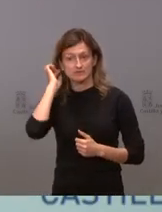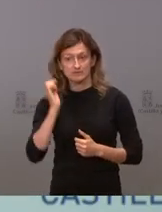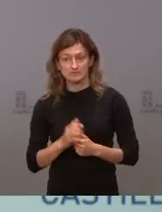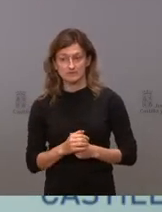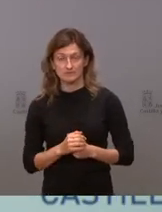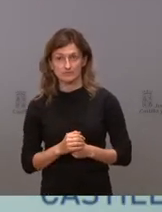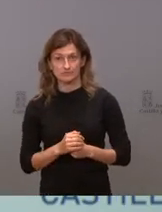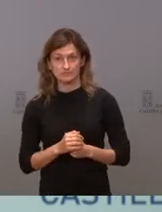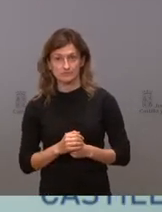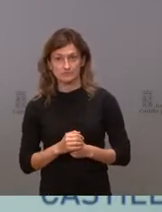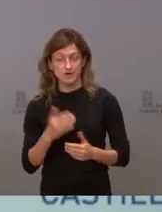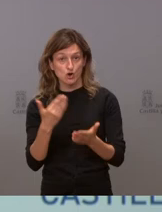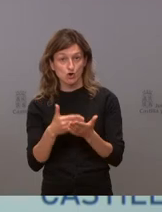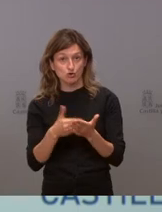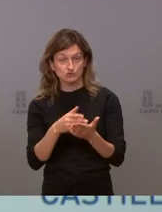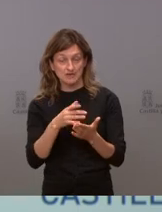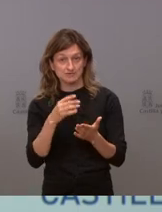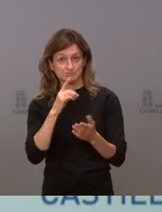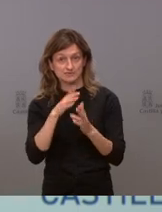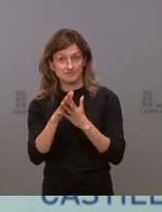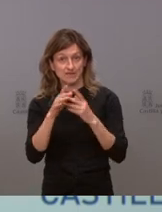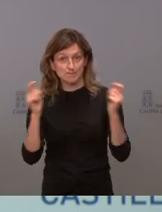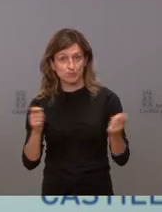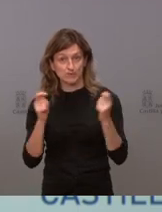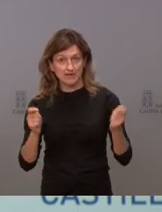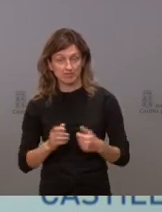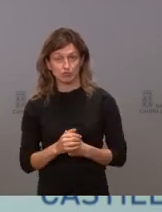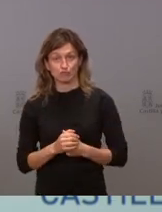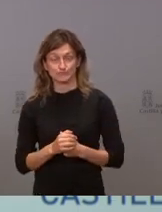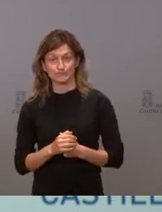publicado y lo que está publicado